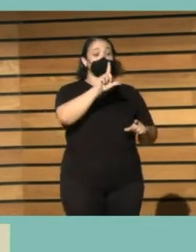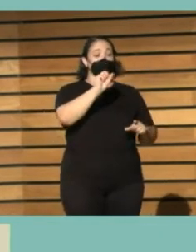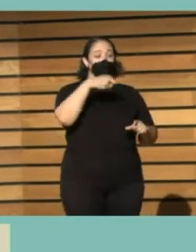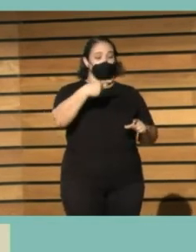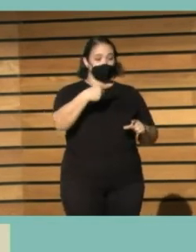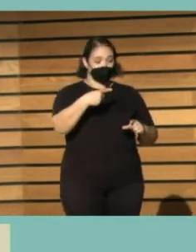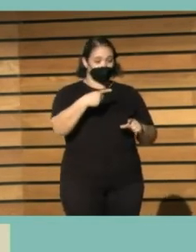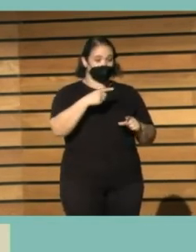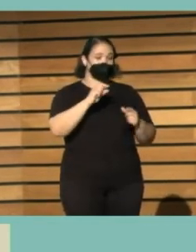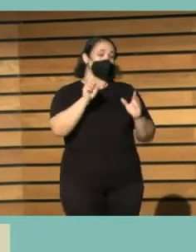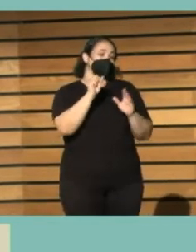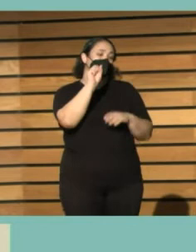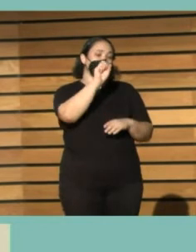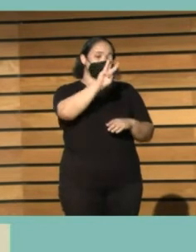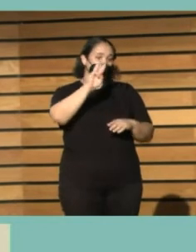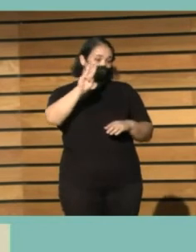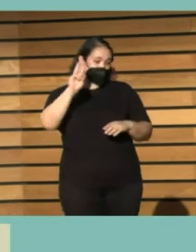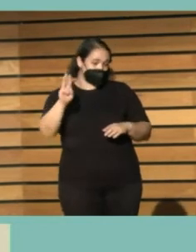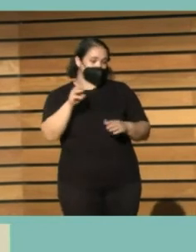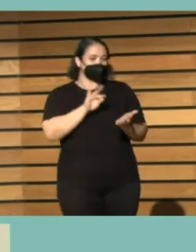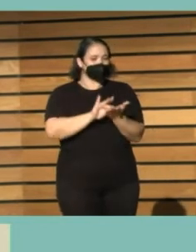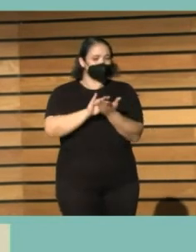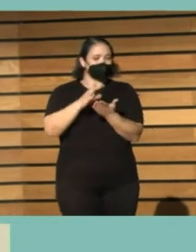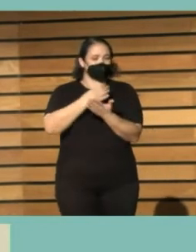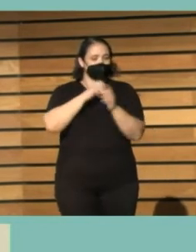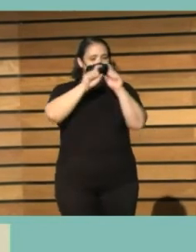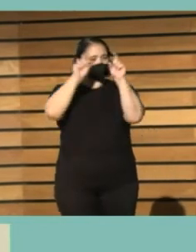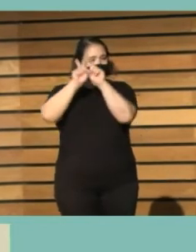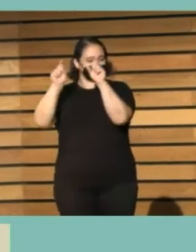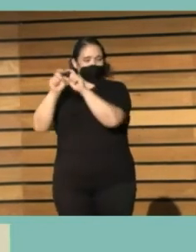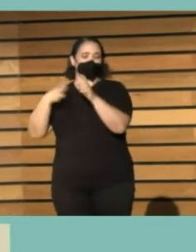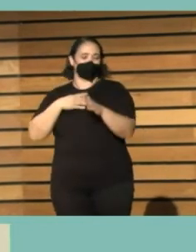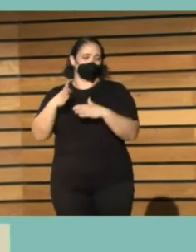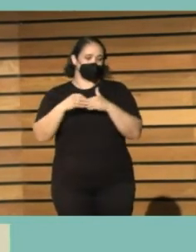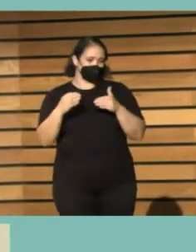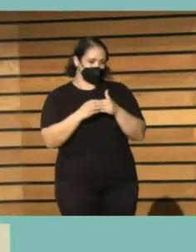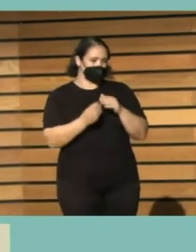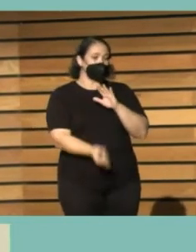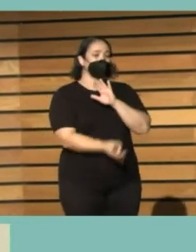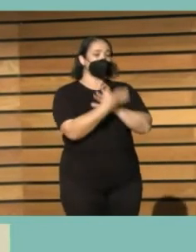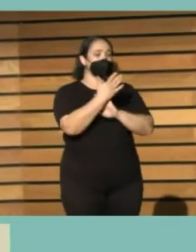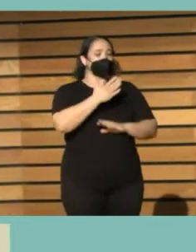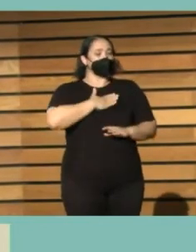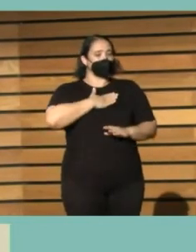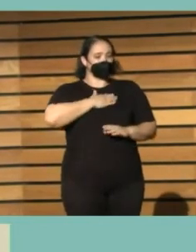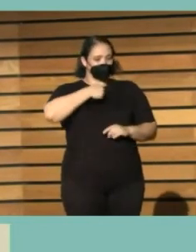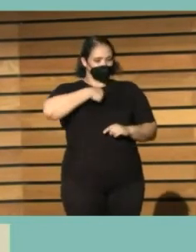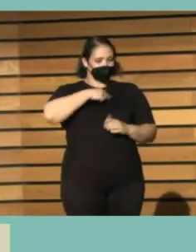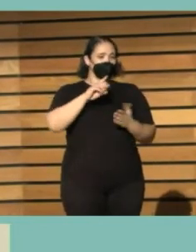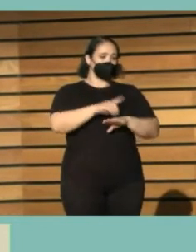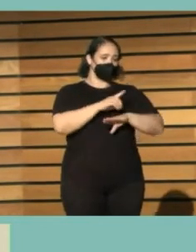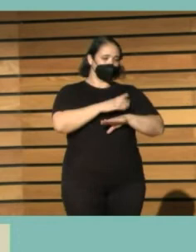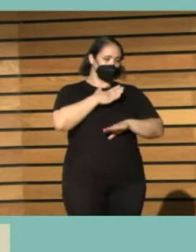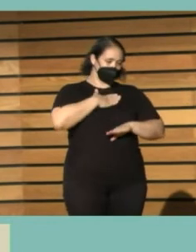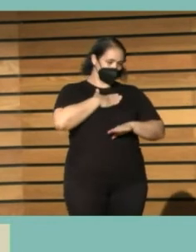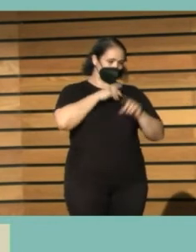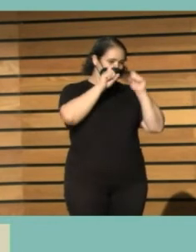y aplicaciones y servicios que permitan a instituciones culturales locales crear sus propias colecciones digitales.